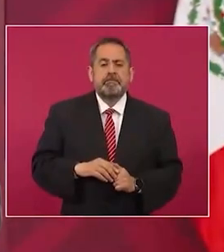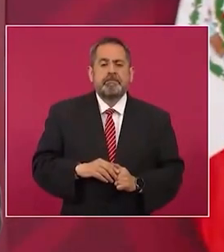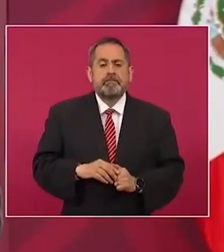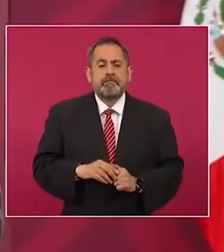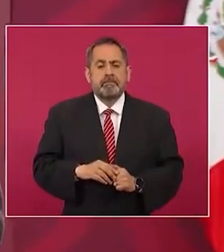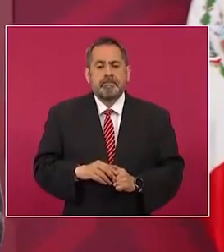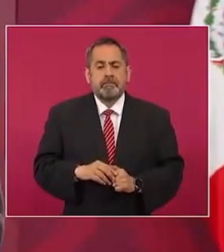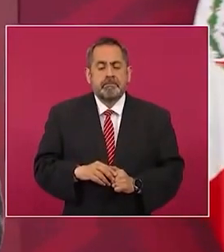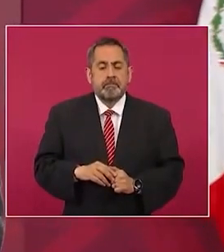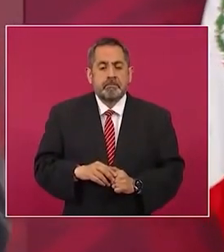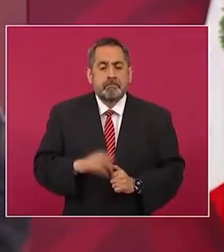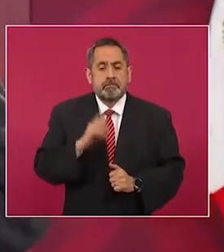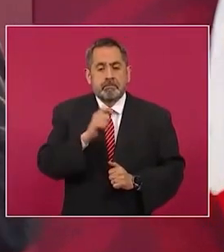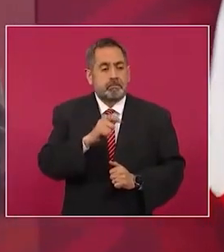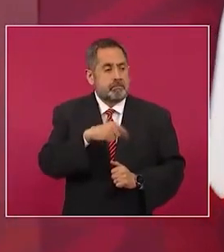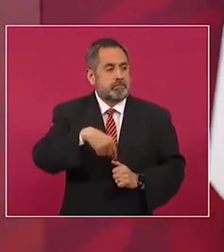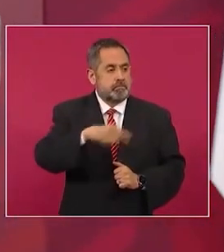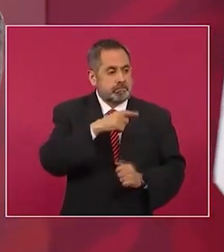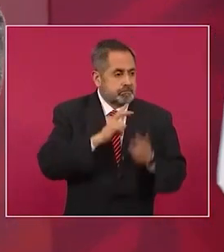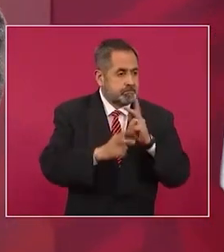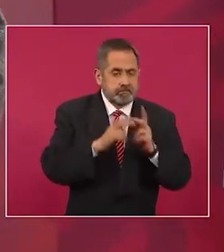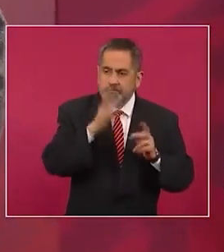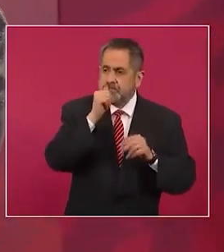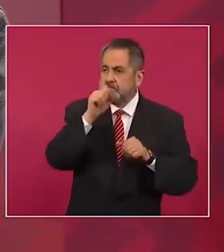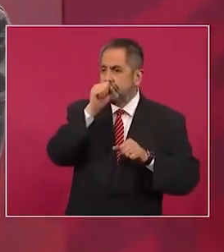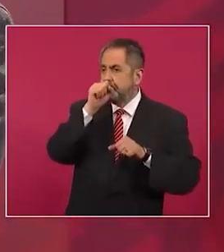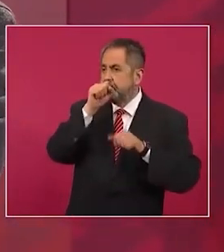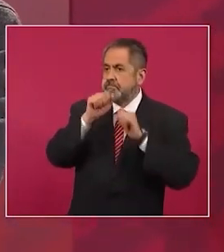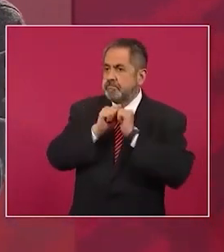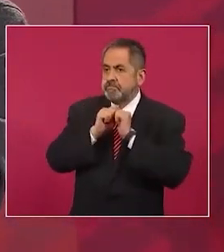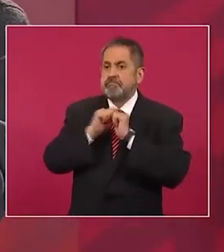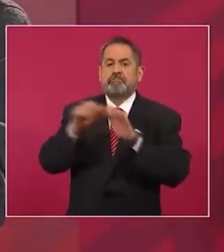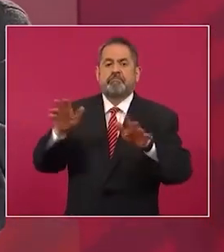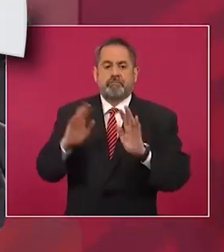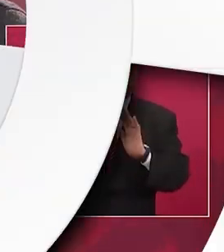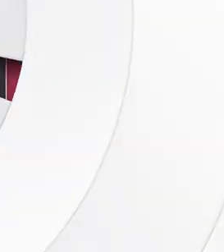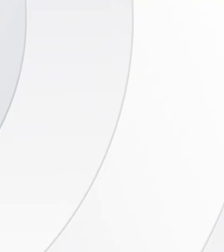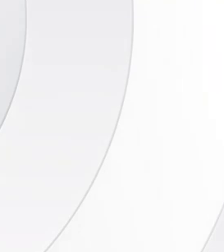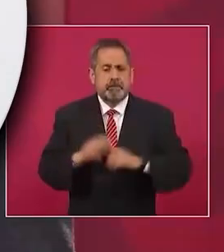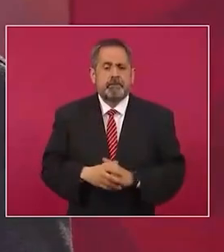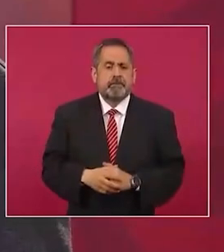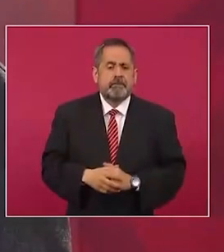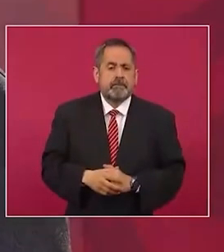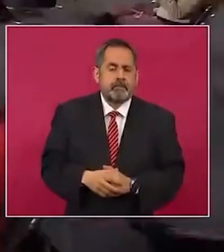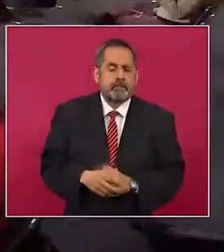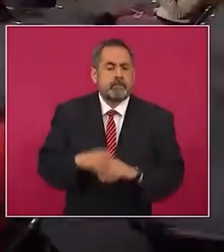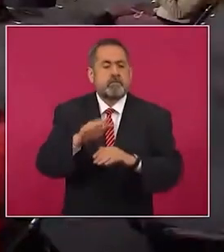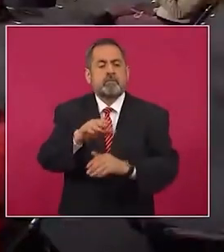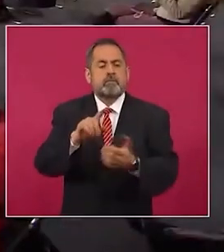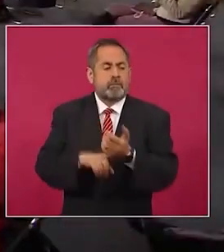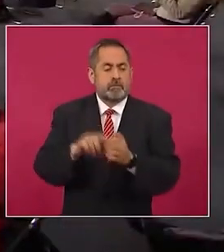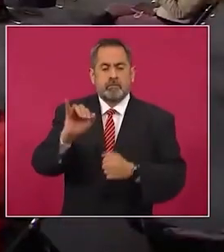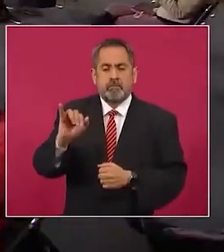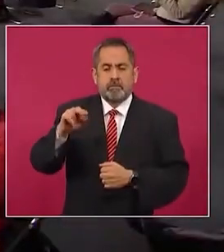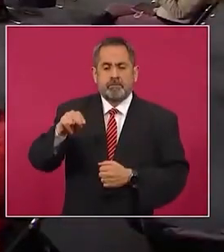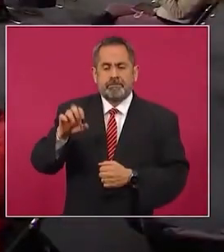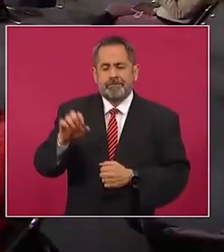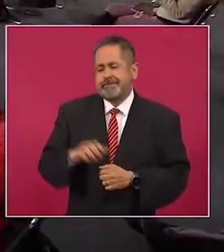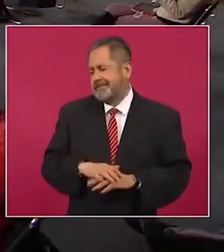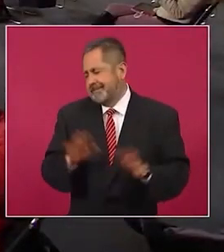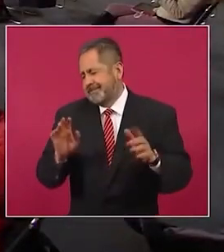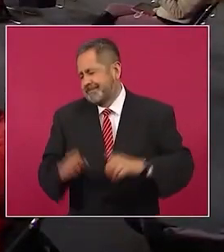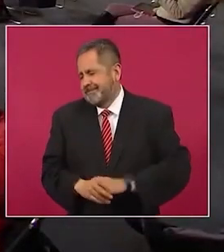son cosas que no se pueden decir. Acerca del INE, pues ya